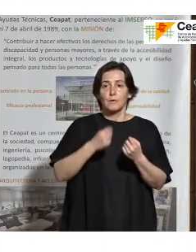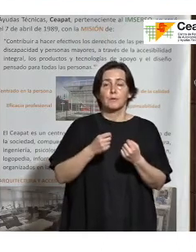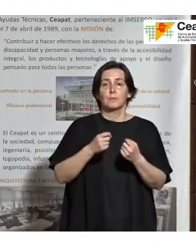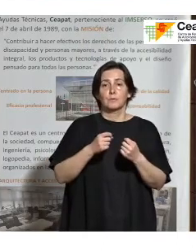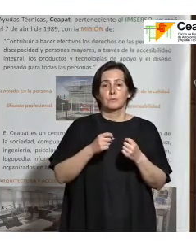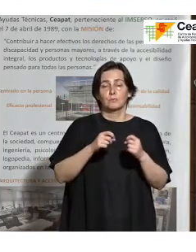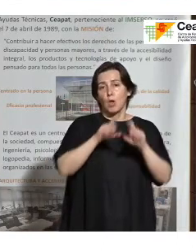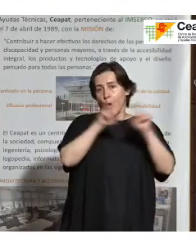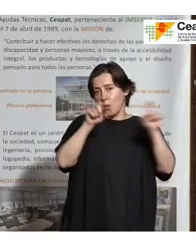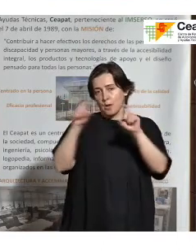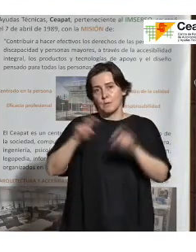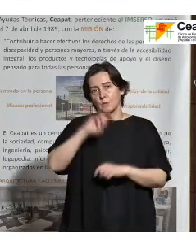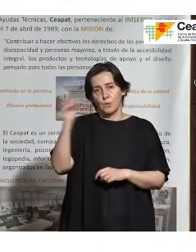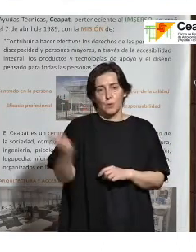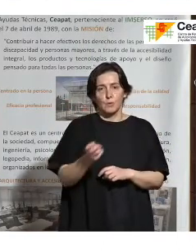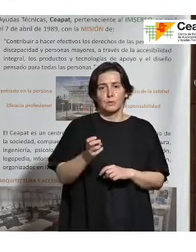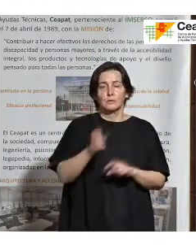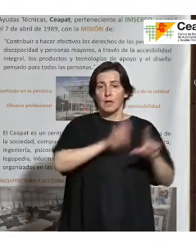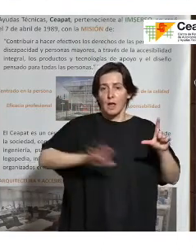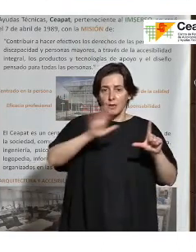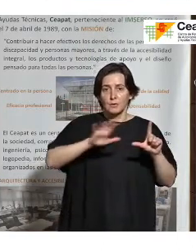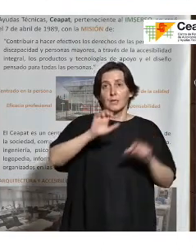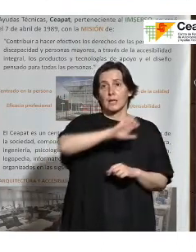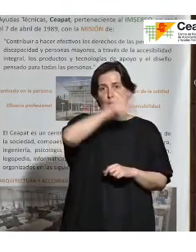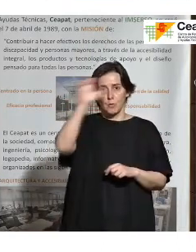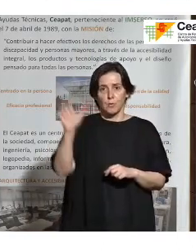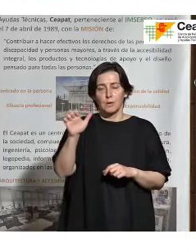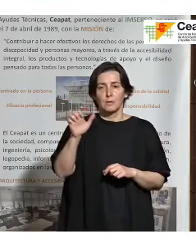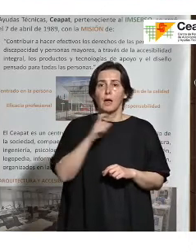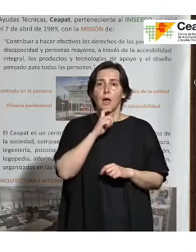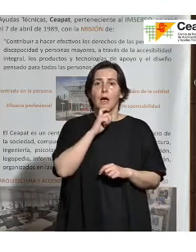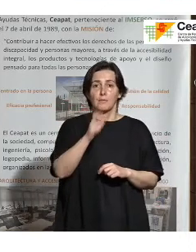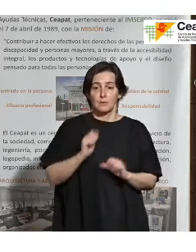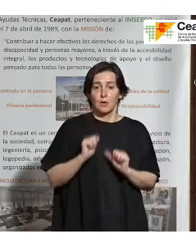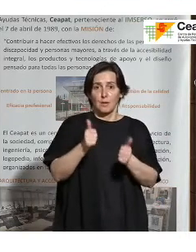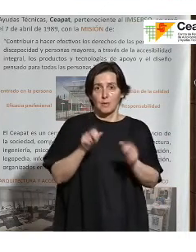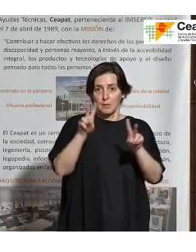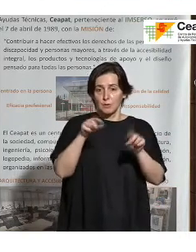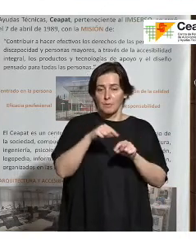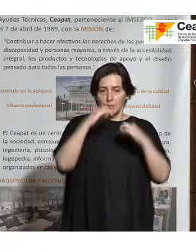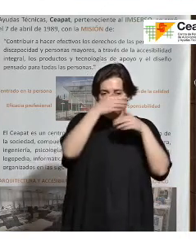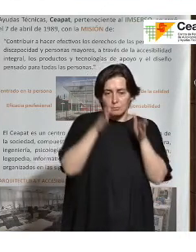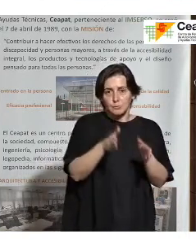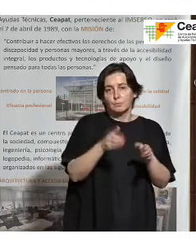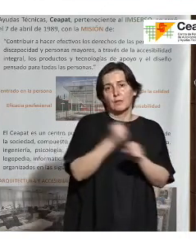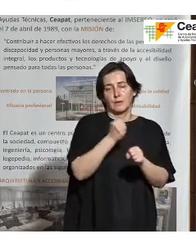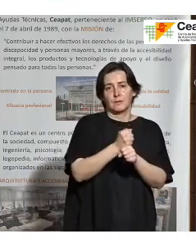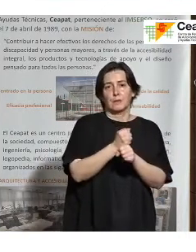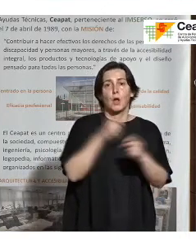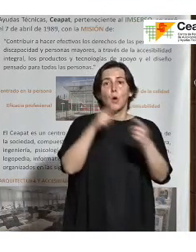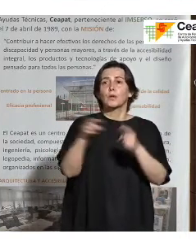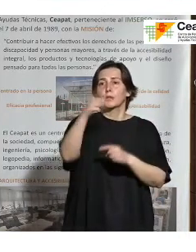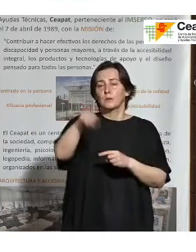organismos nacionales europeos de que vamos a empezar a trabajar en este tema, con el fin de que todos estén